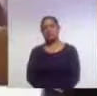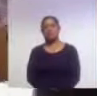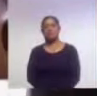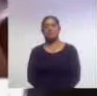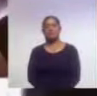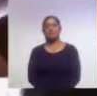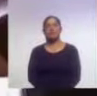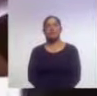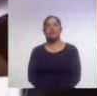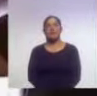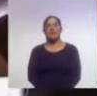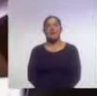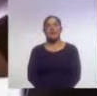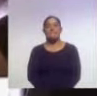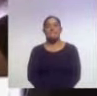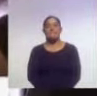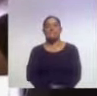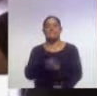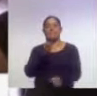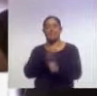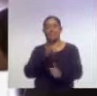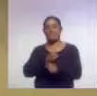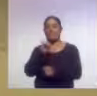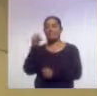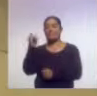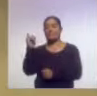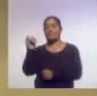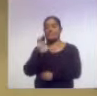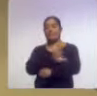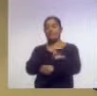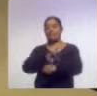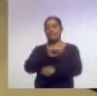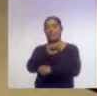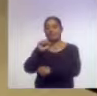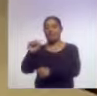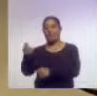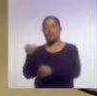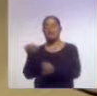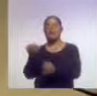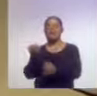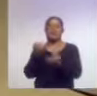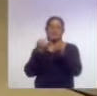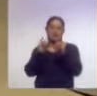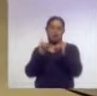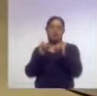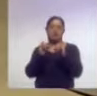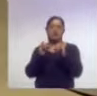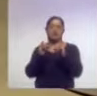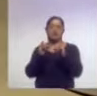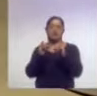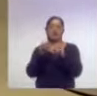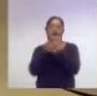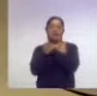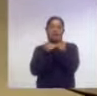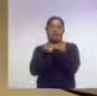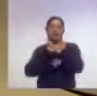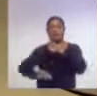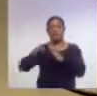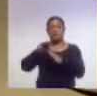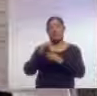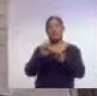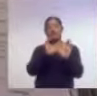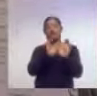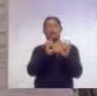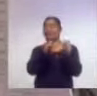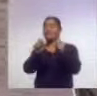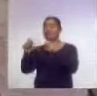El presente mes de junio, la Coordinación de Servicio Social de Instituciones de Educación Superior entregará más de 6.000 constancias de